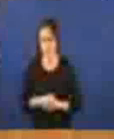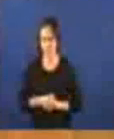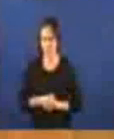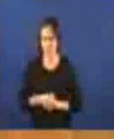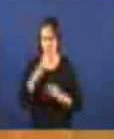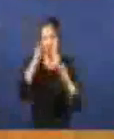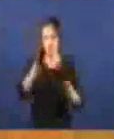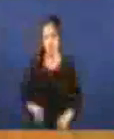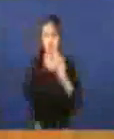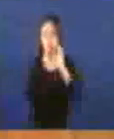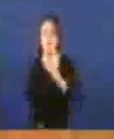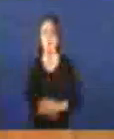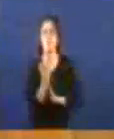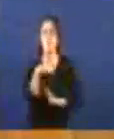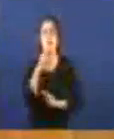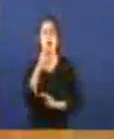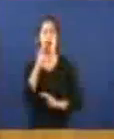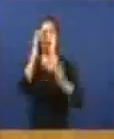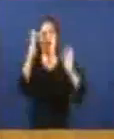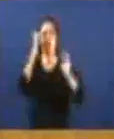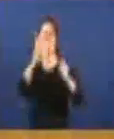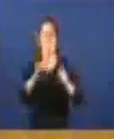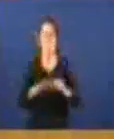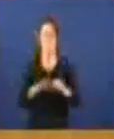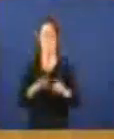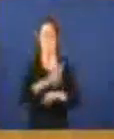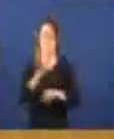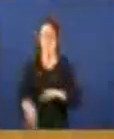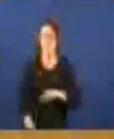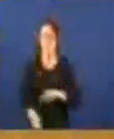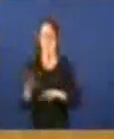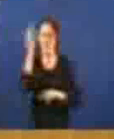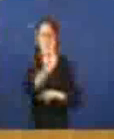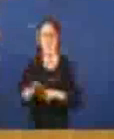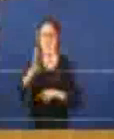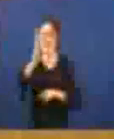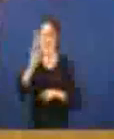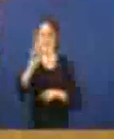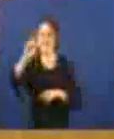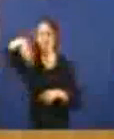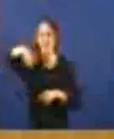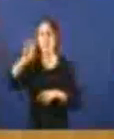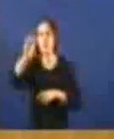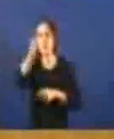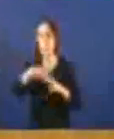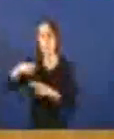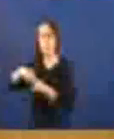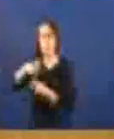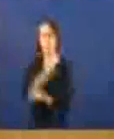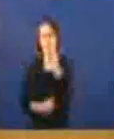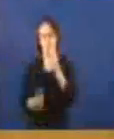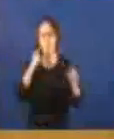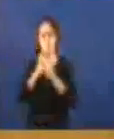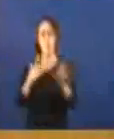auténtico fundador desa doutrina de especie de Trento, a teología de Trento, pero aplicada a economía, da Conte Reforma,